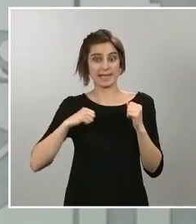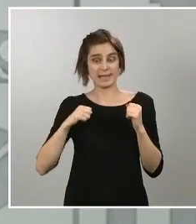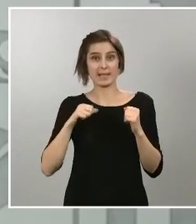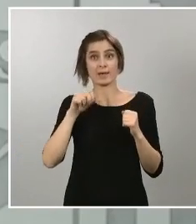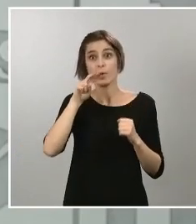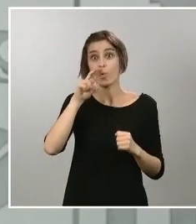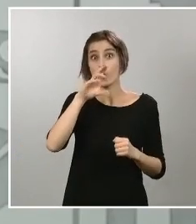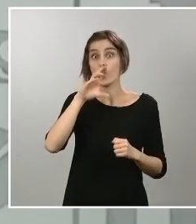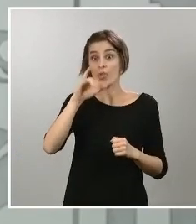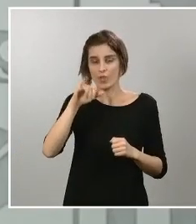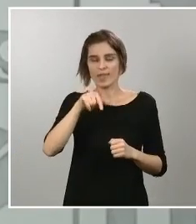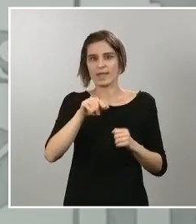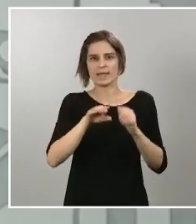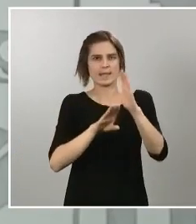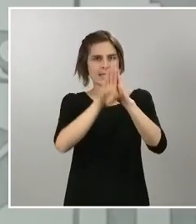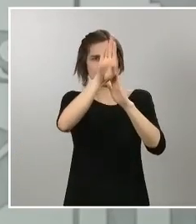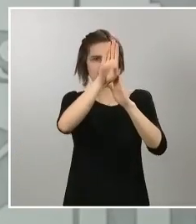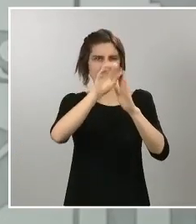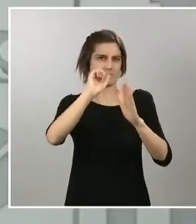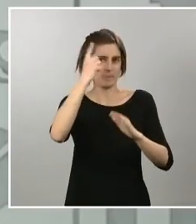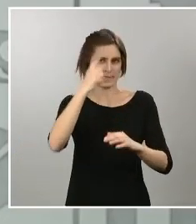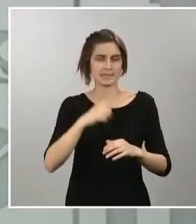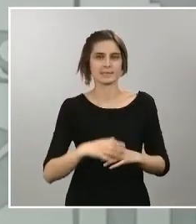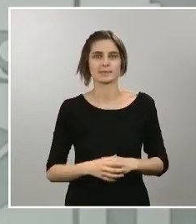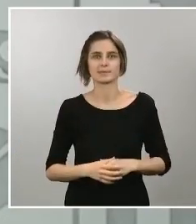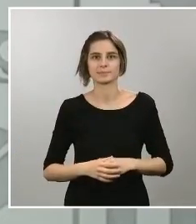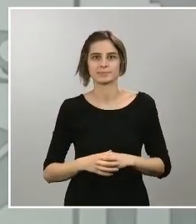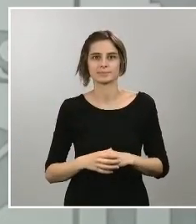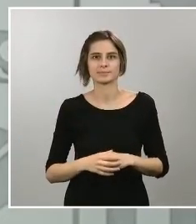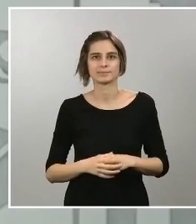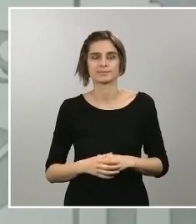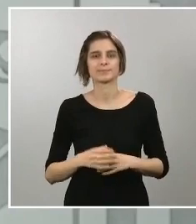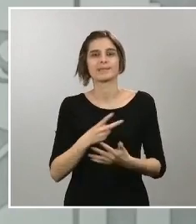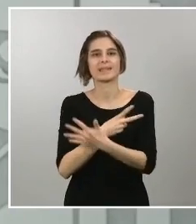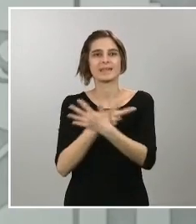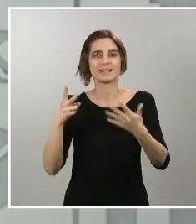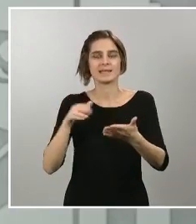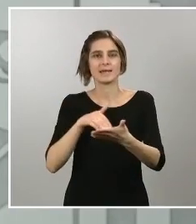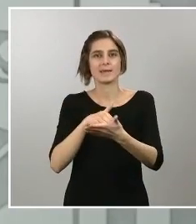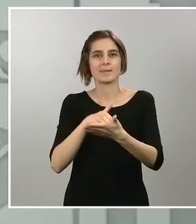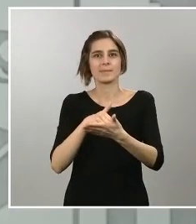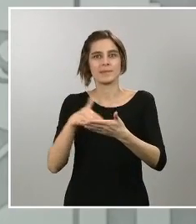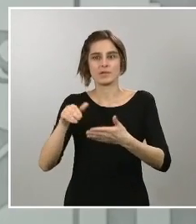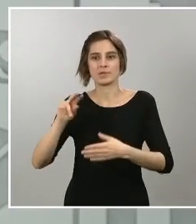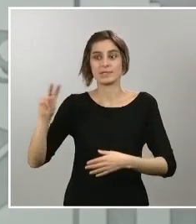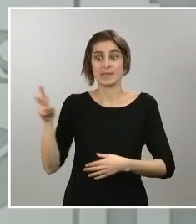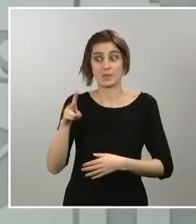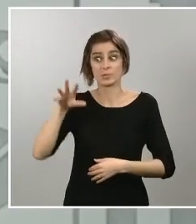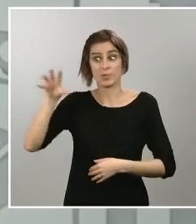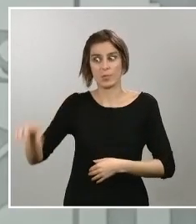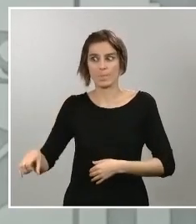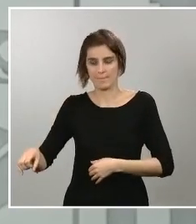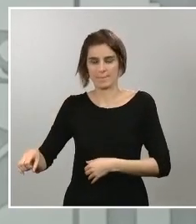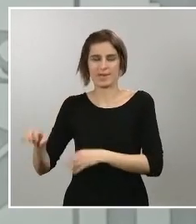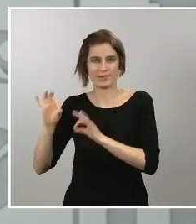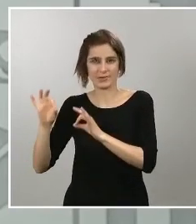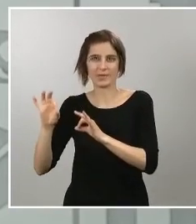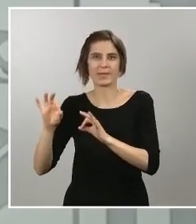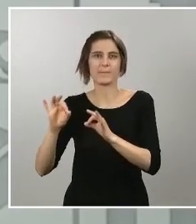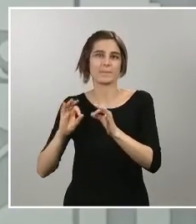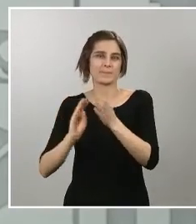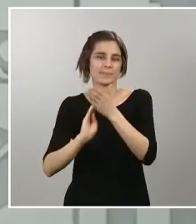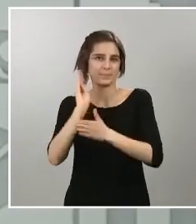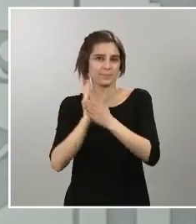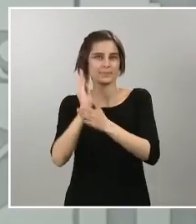Se ha repartido más de 17 millones de euros de material sanitario para las comunidades autónomas y este tipo de